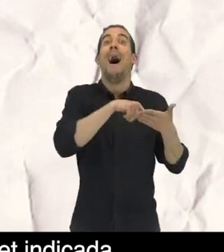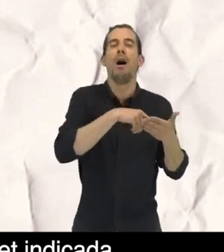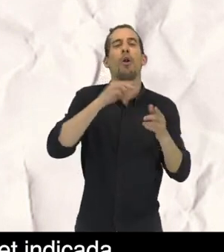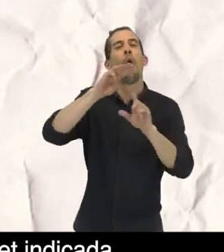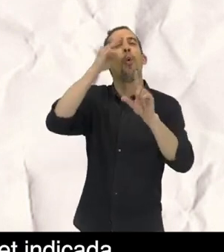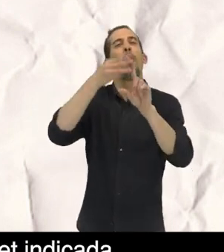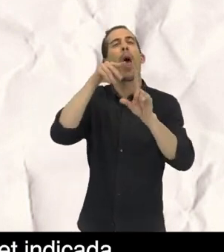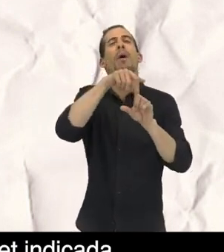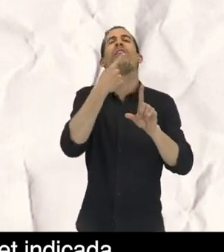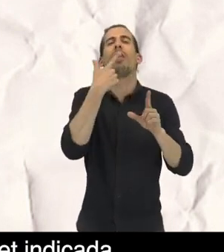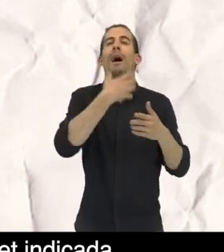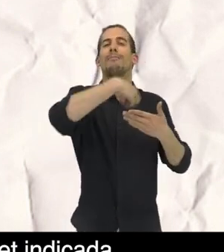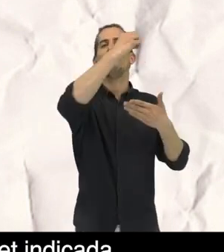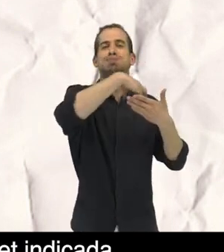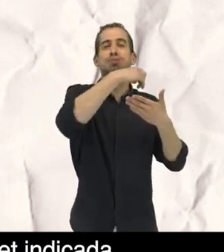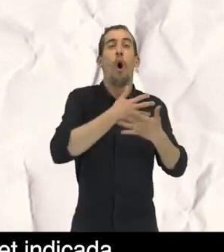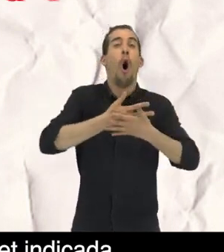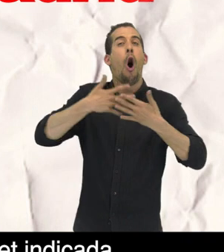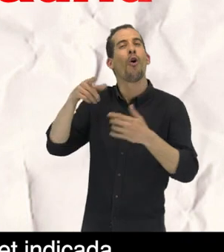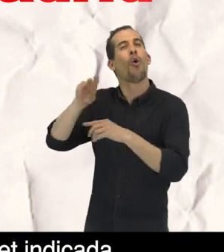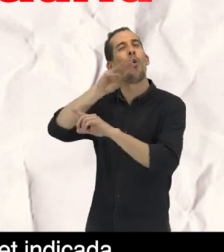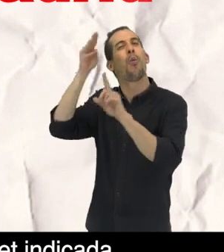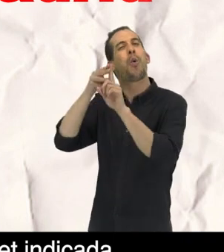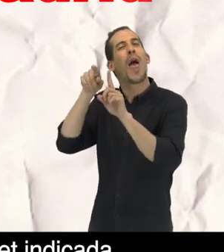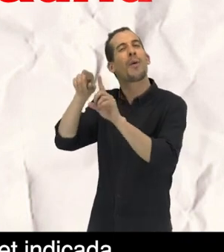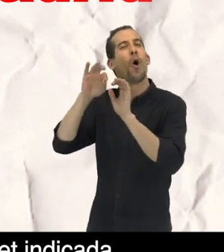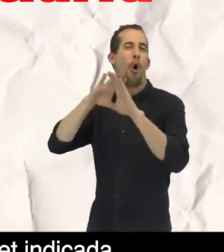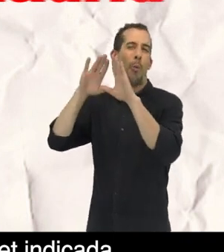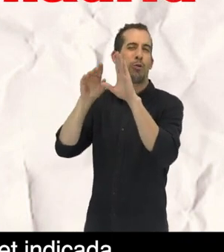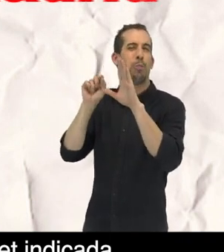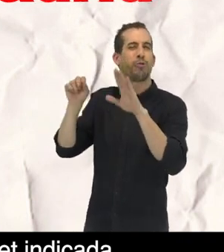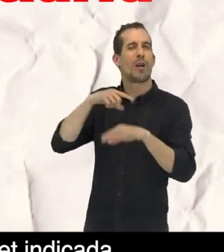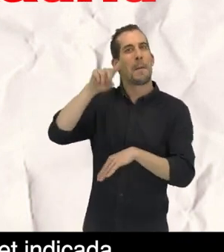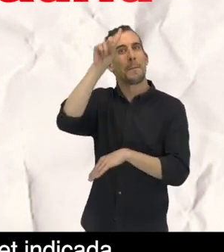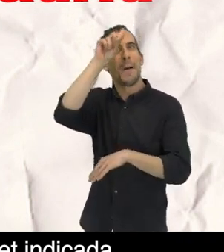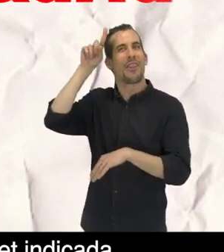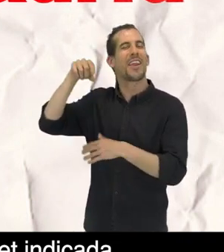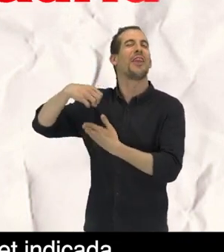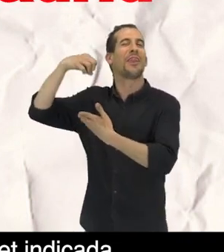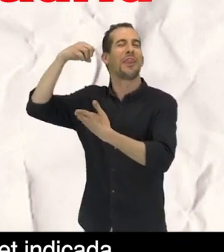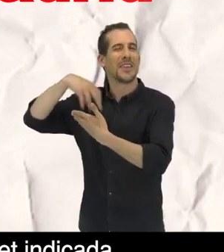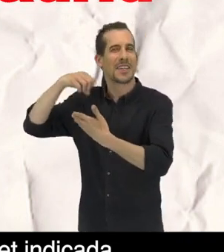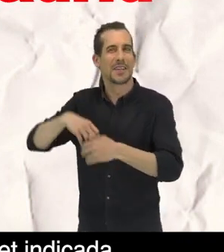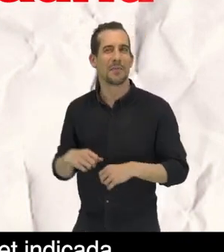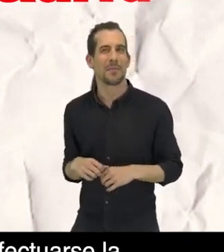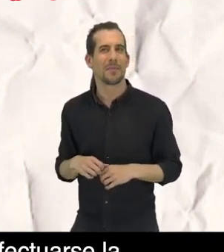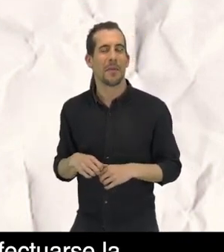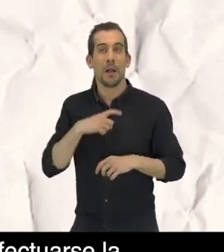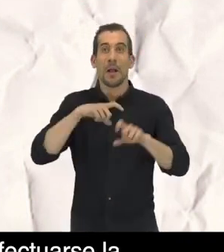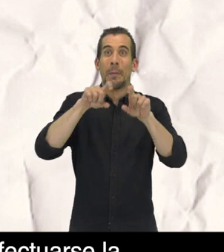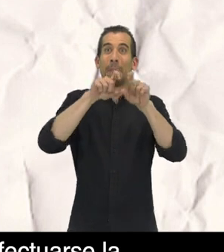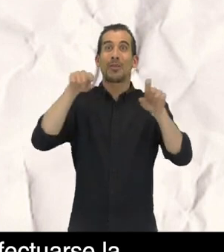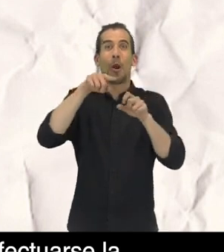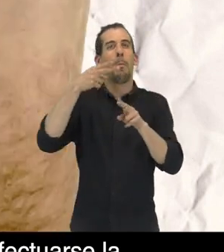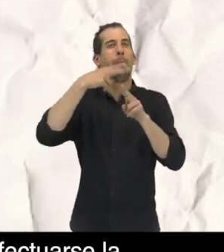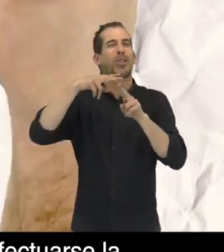podrás descargar en la dirección de Internet indicada en la documentación recibida o en comunidad.madrid. Con el